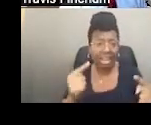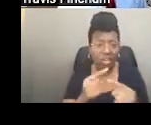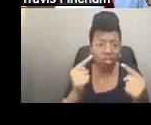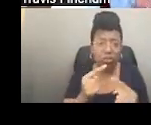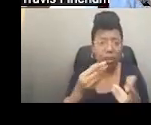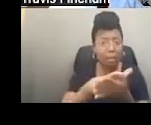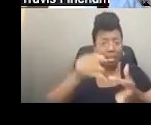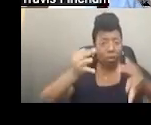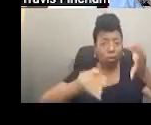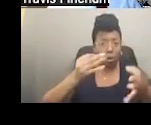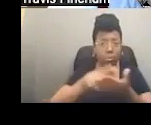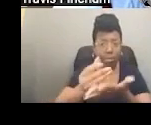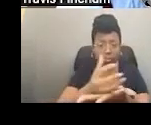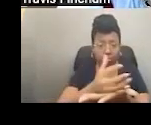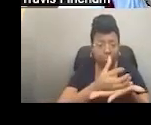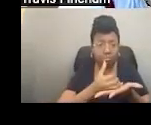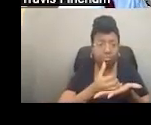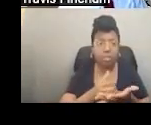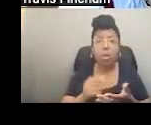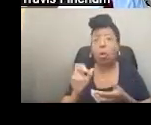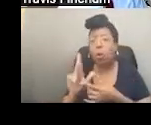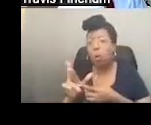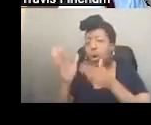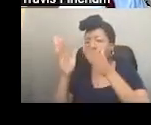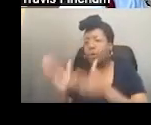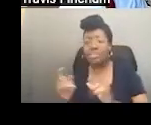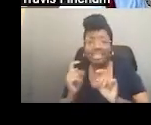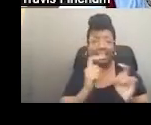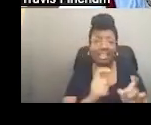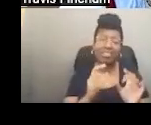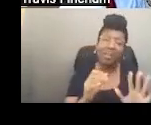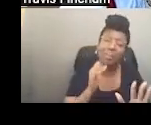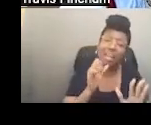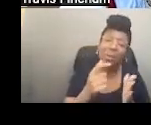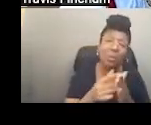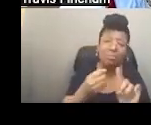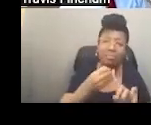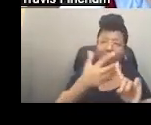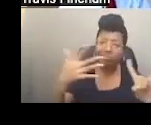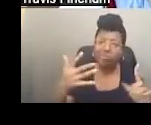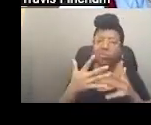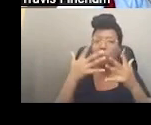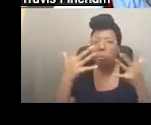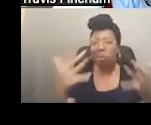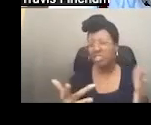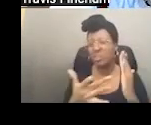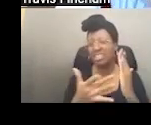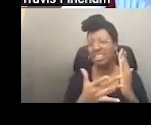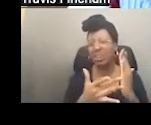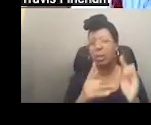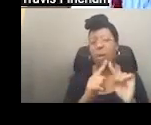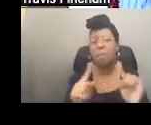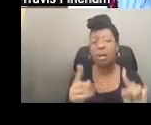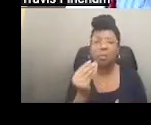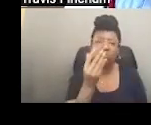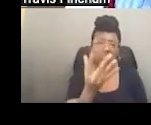Esto puede ser que lo hereda uno o por haber ganado un juicio. Entonces,